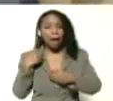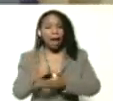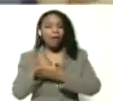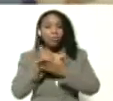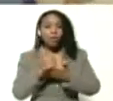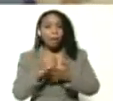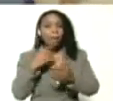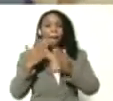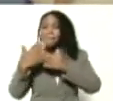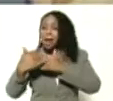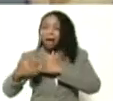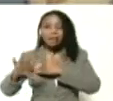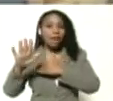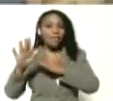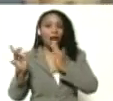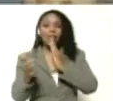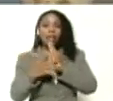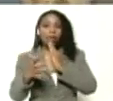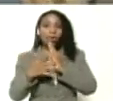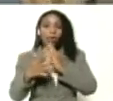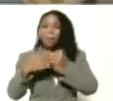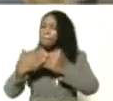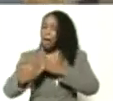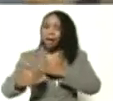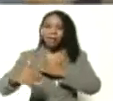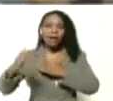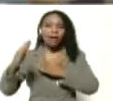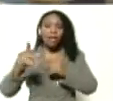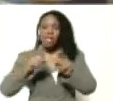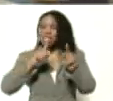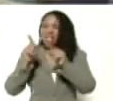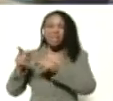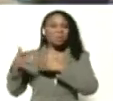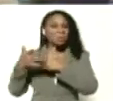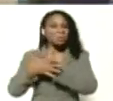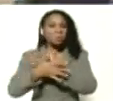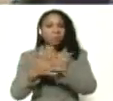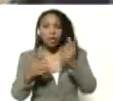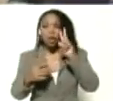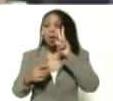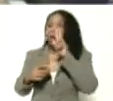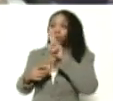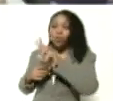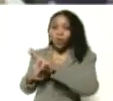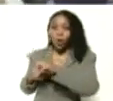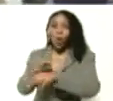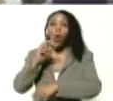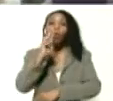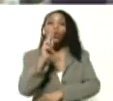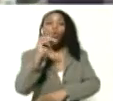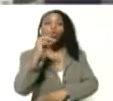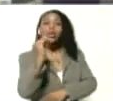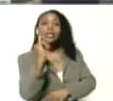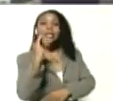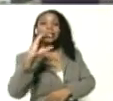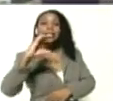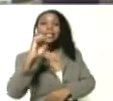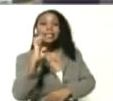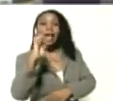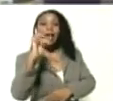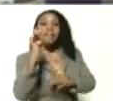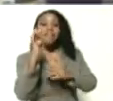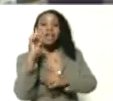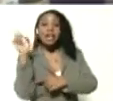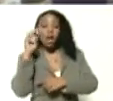tecnología. Más allá de la tecnología. Y esto lo vio UNICEF, lo vio la UNESCO,